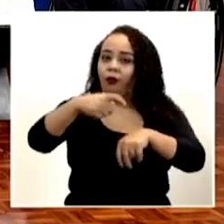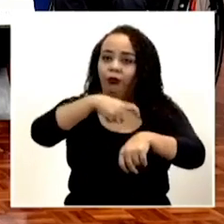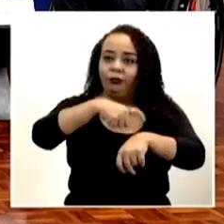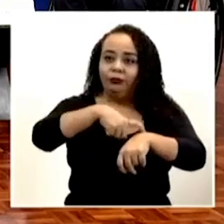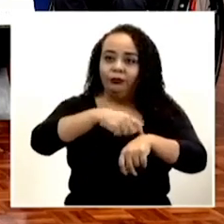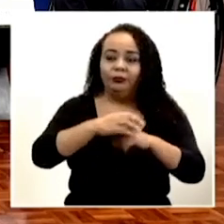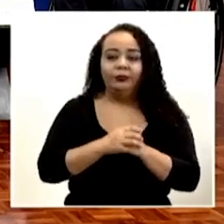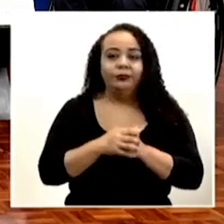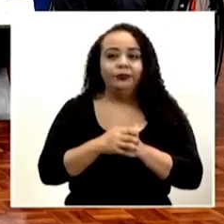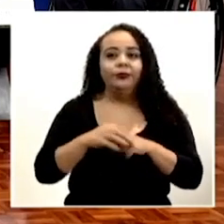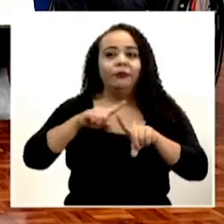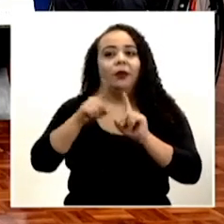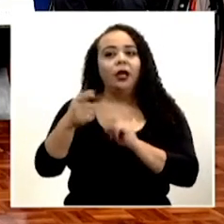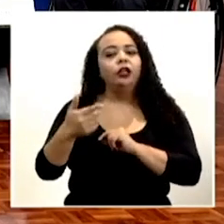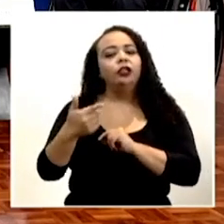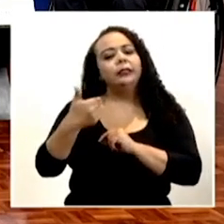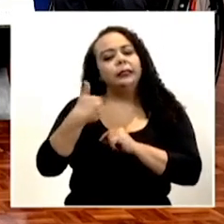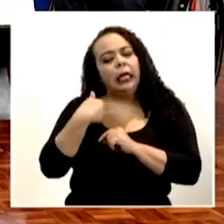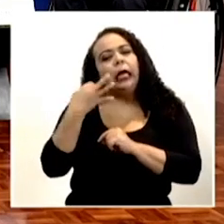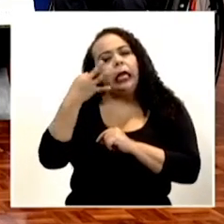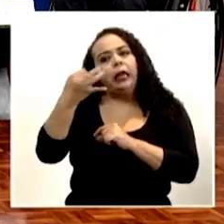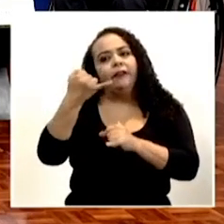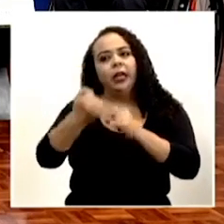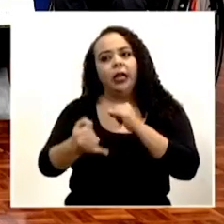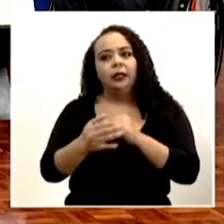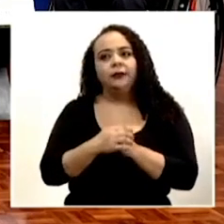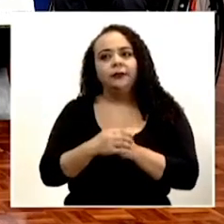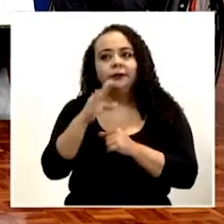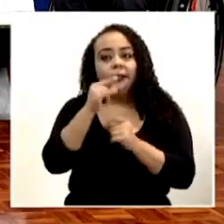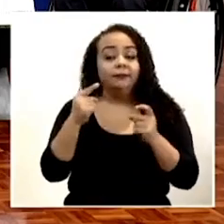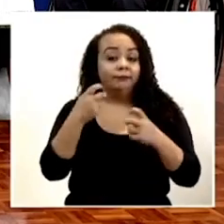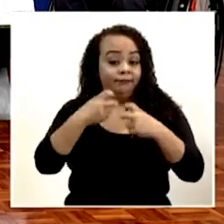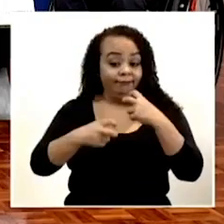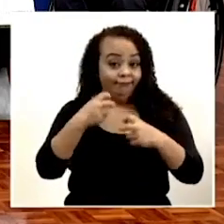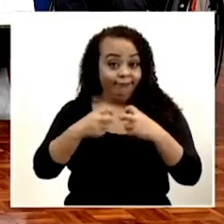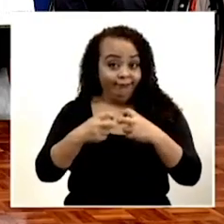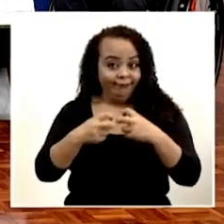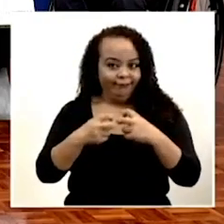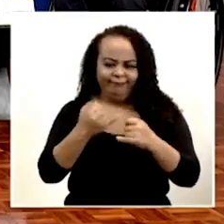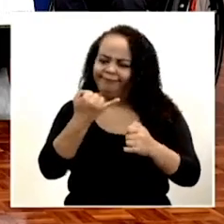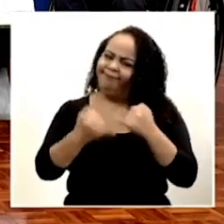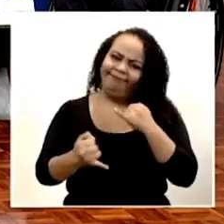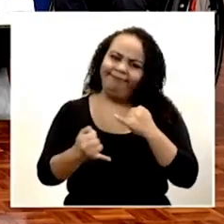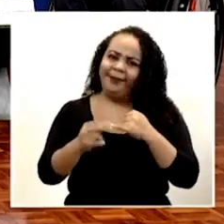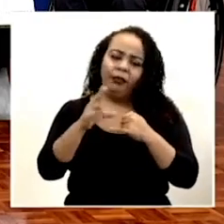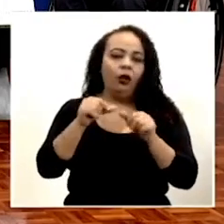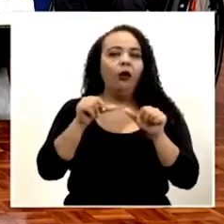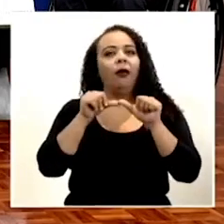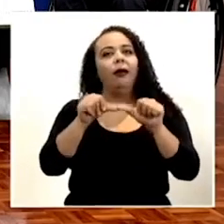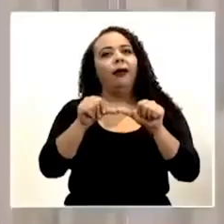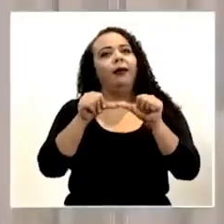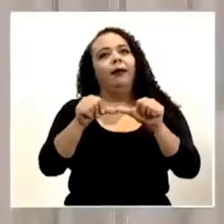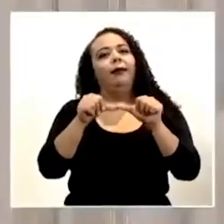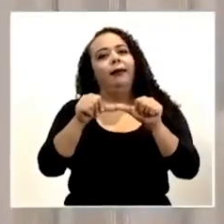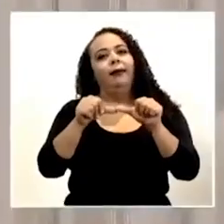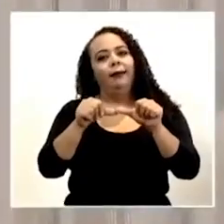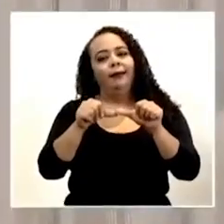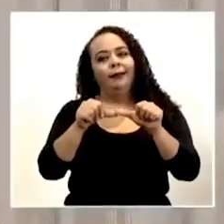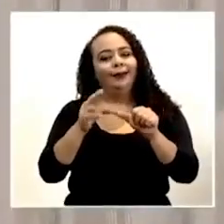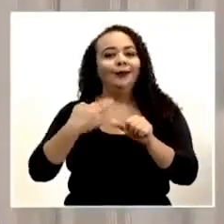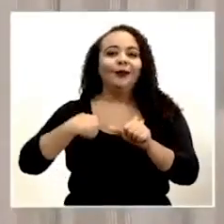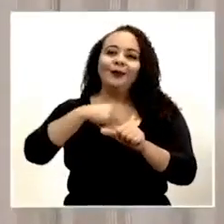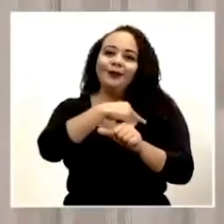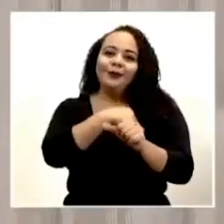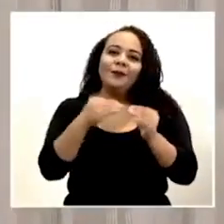pero tendrá un final y las crisis se acaban. Las crisis no son perpetuas, nosotros somos